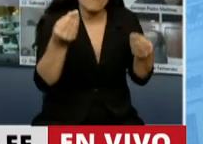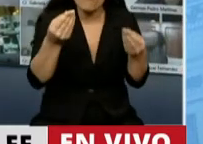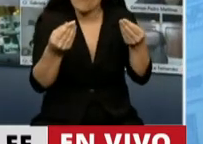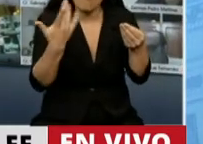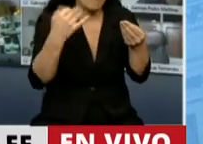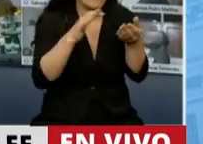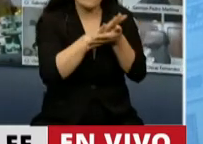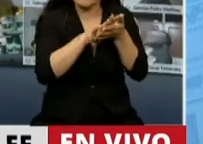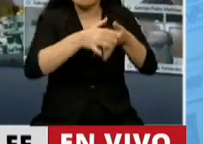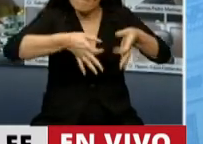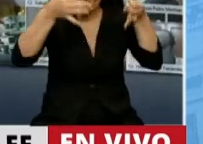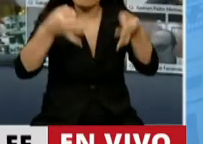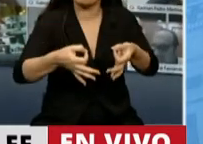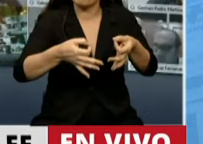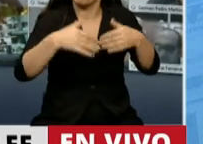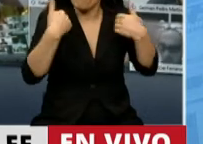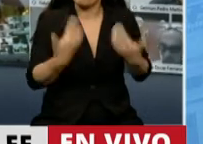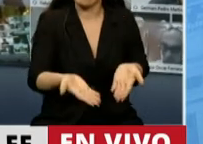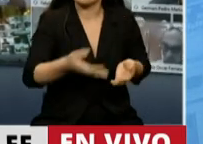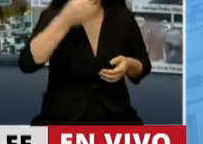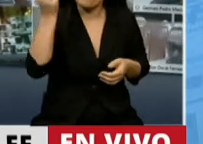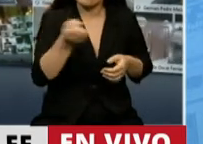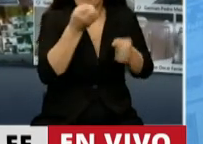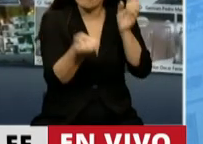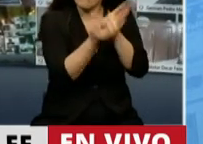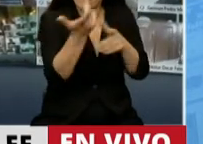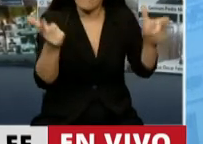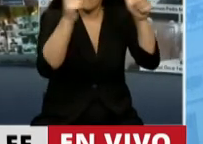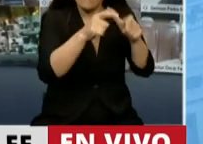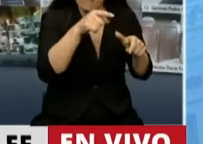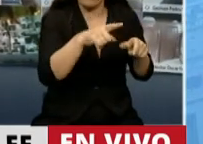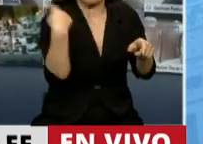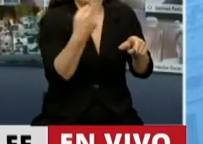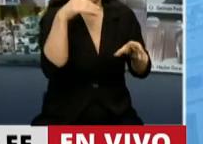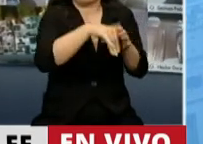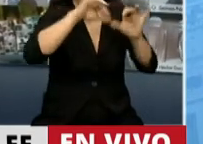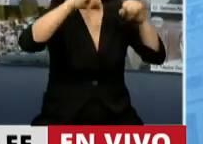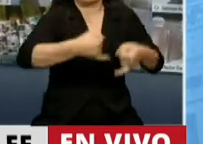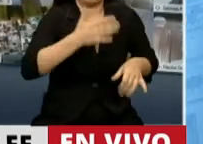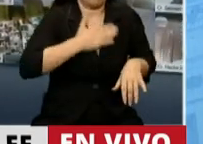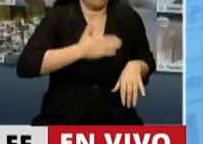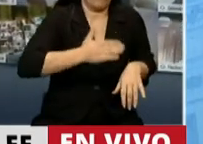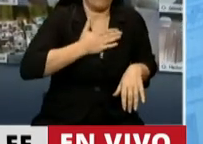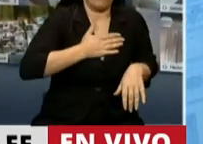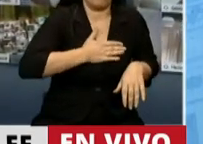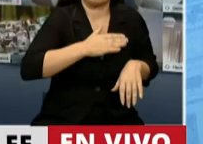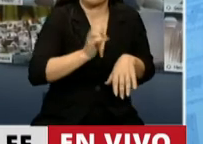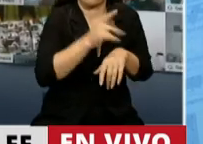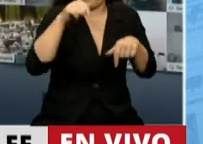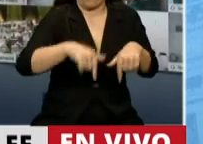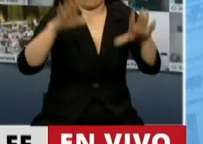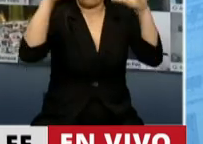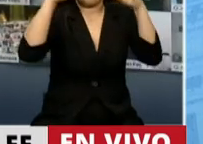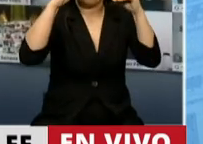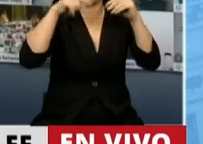importante la creación de ese Consejo de Estado que venimos a avalar con mucha fervor y emoción en esta noche,